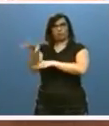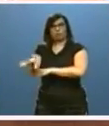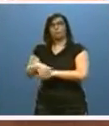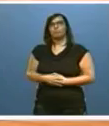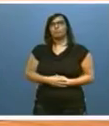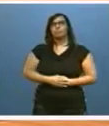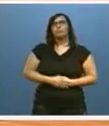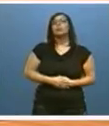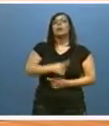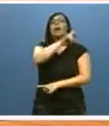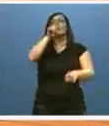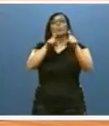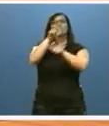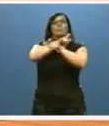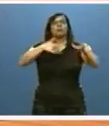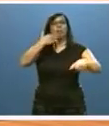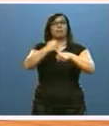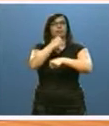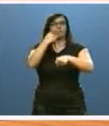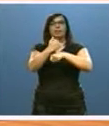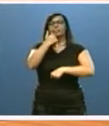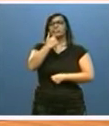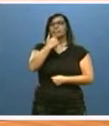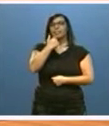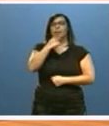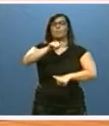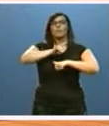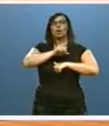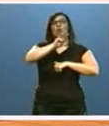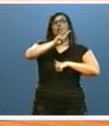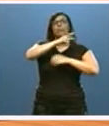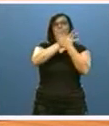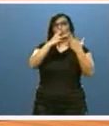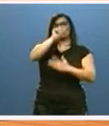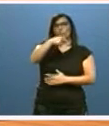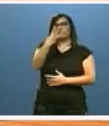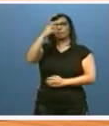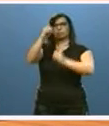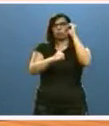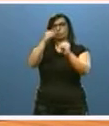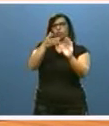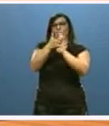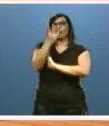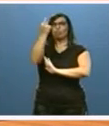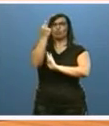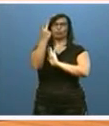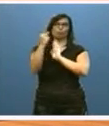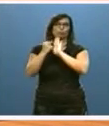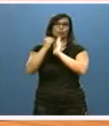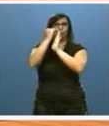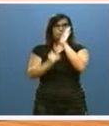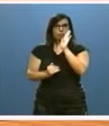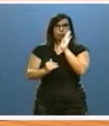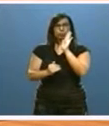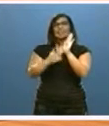estableció una tasa de paro del 18,3%, dos puntos menos que un año antes y casi dos siete